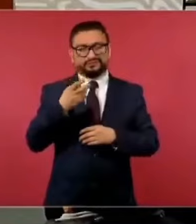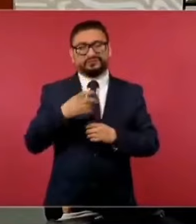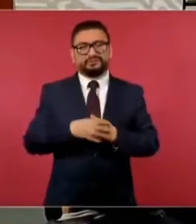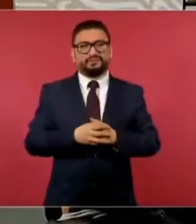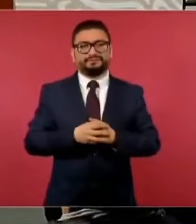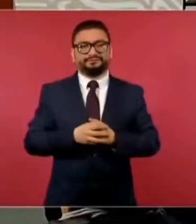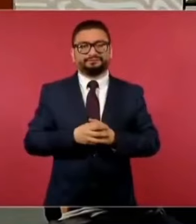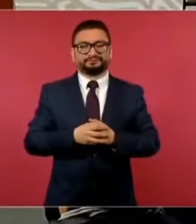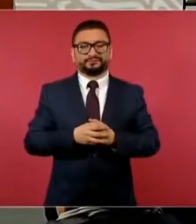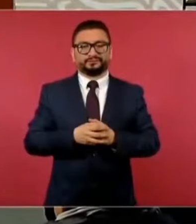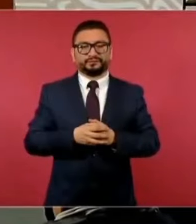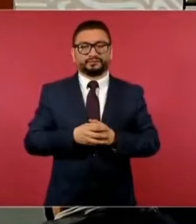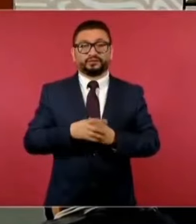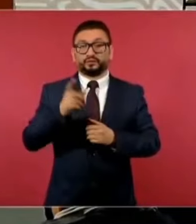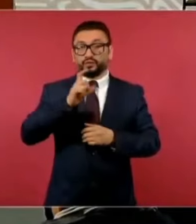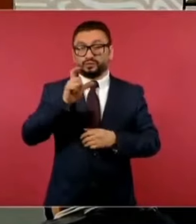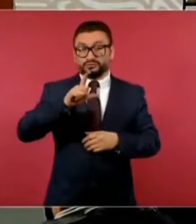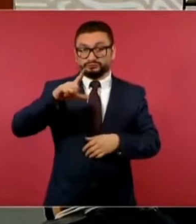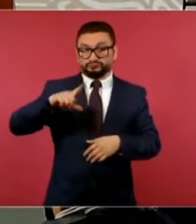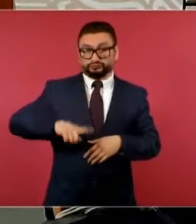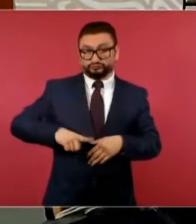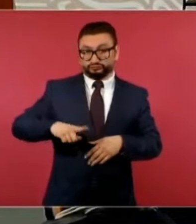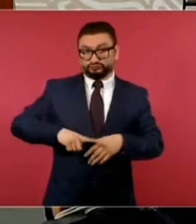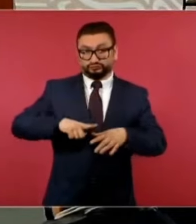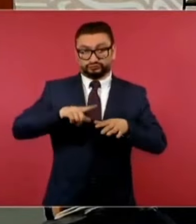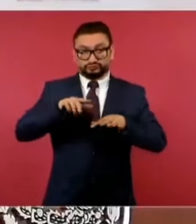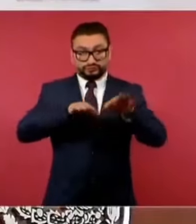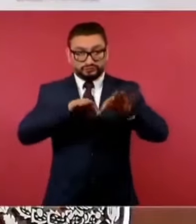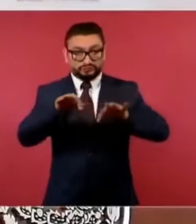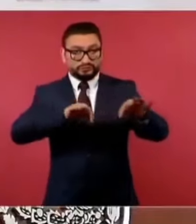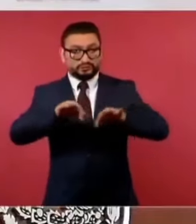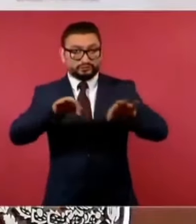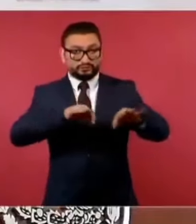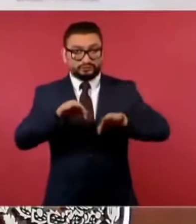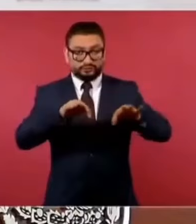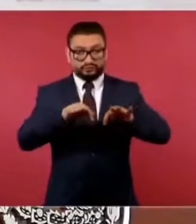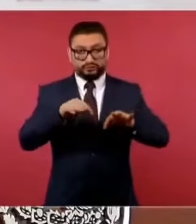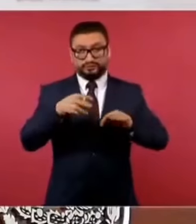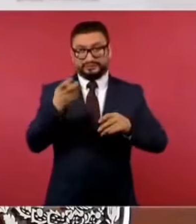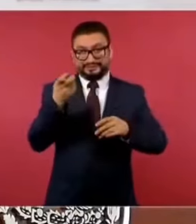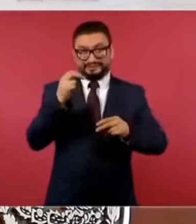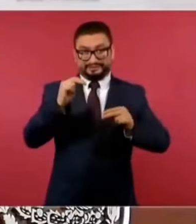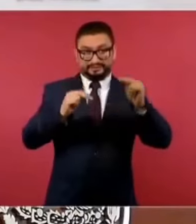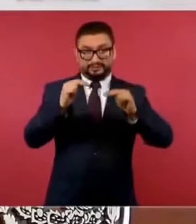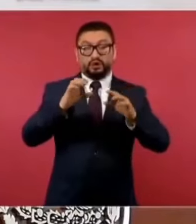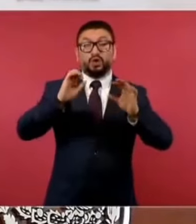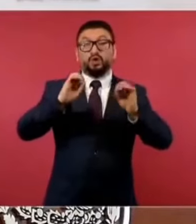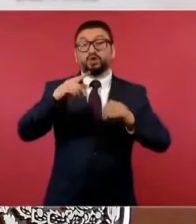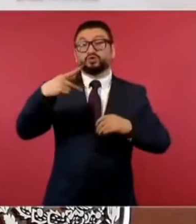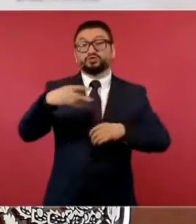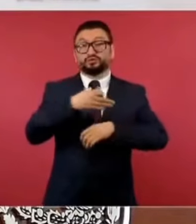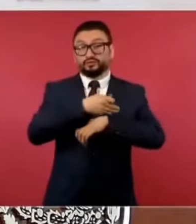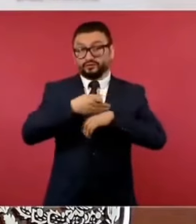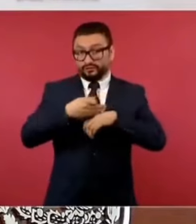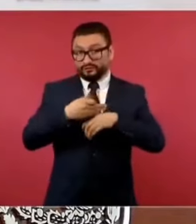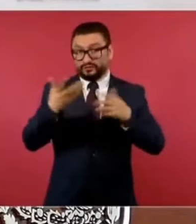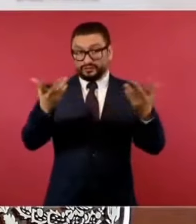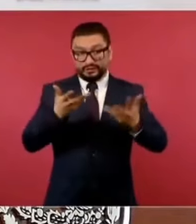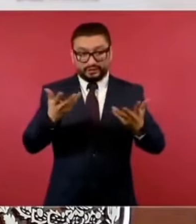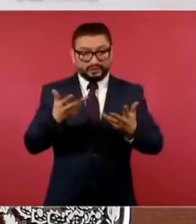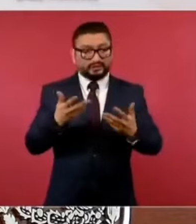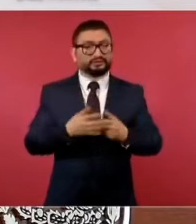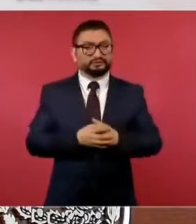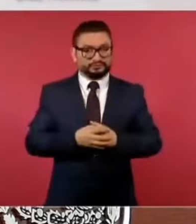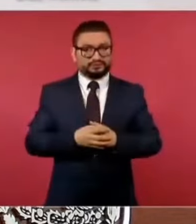de servidores públicos de este nivel o de sus familiares, la UIF